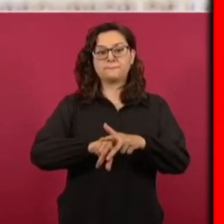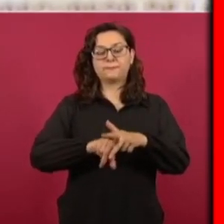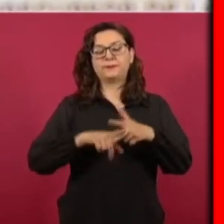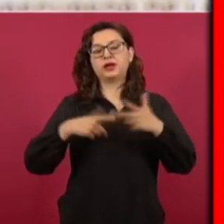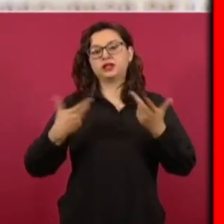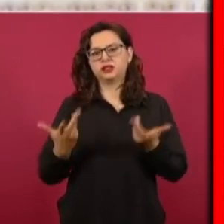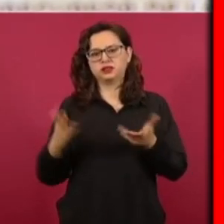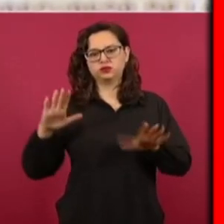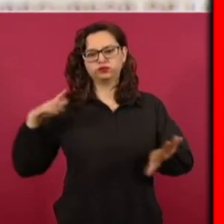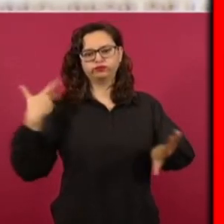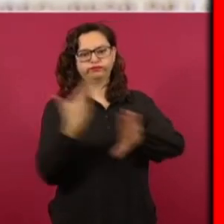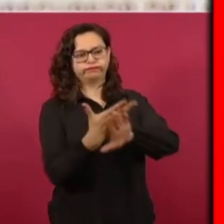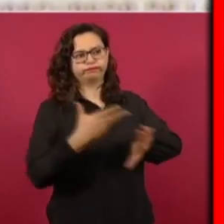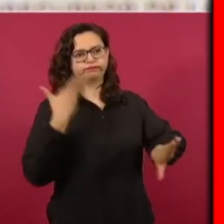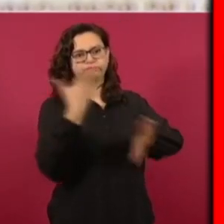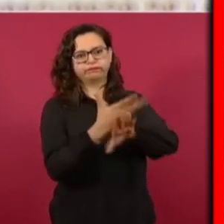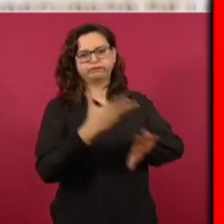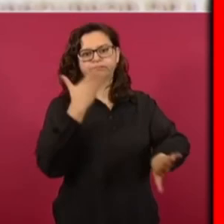maderista